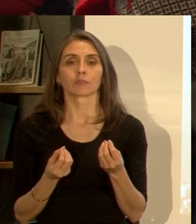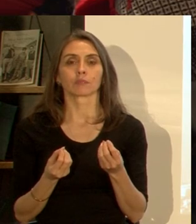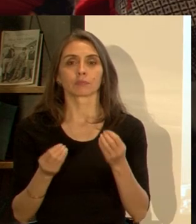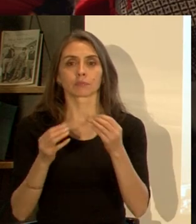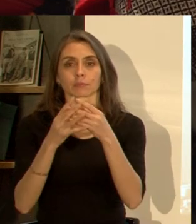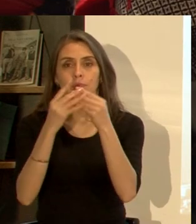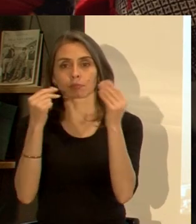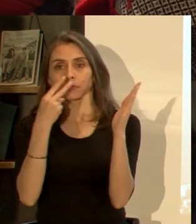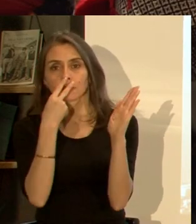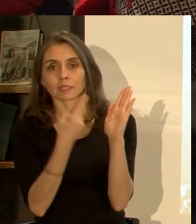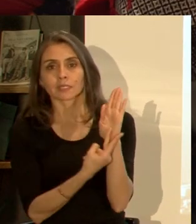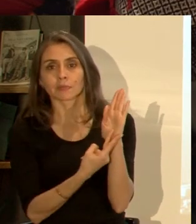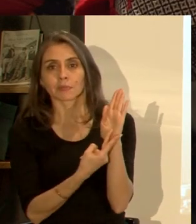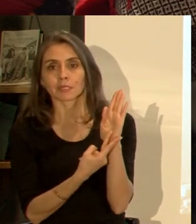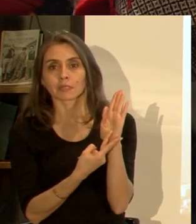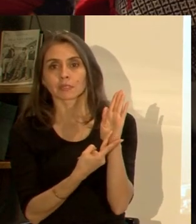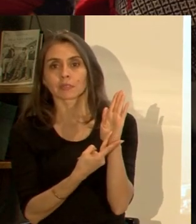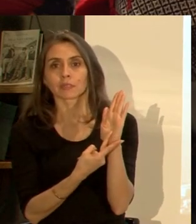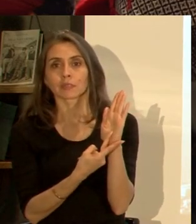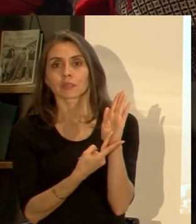transparentarse? ¿cómo puede